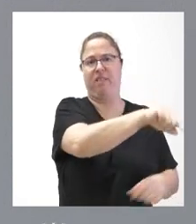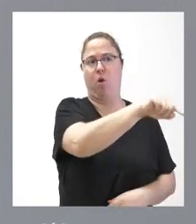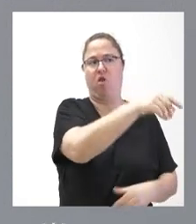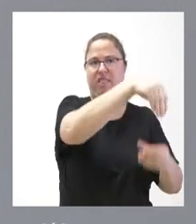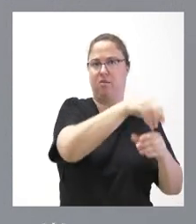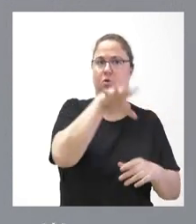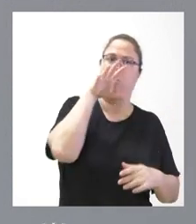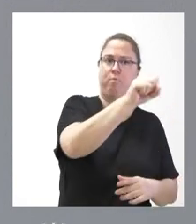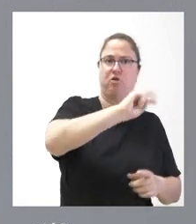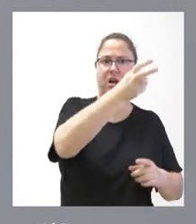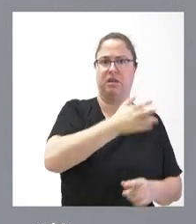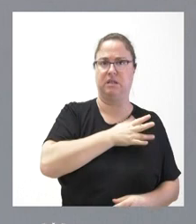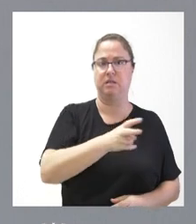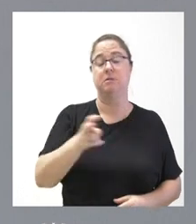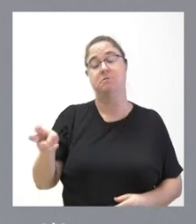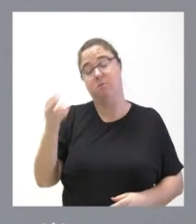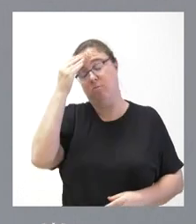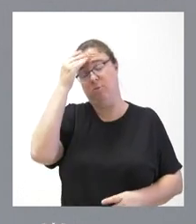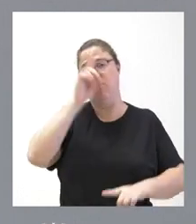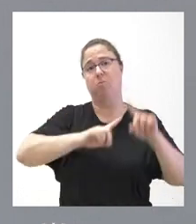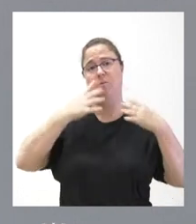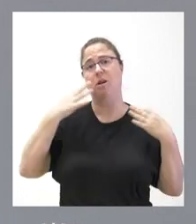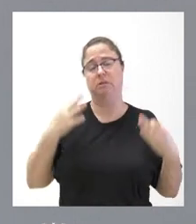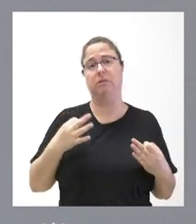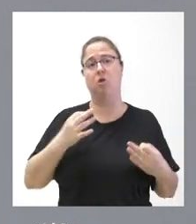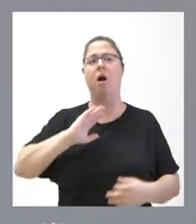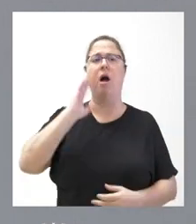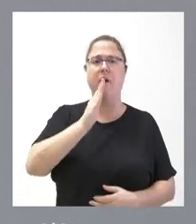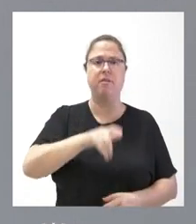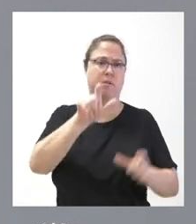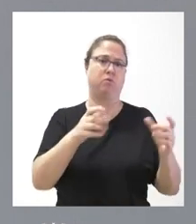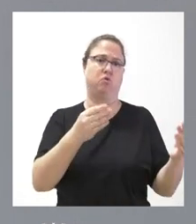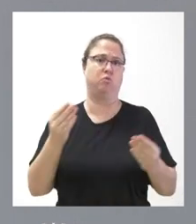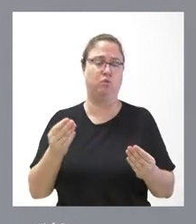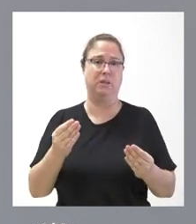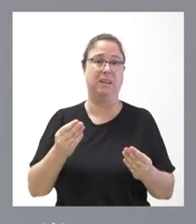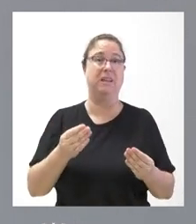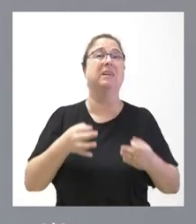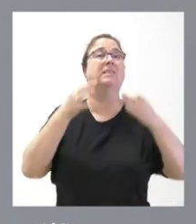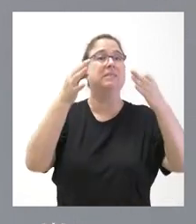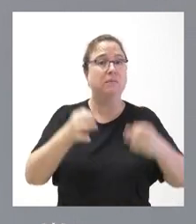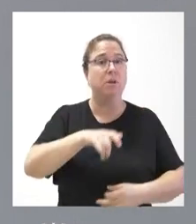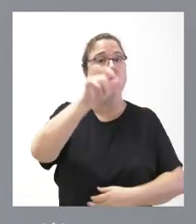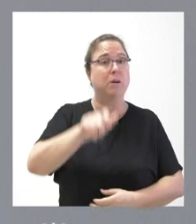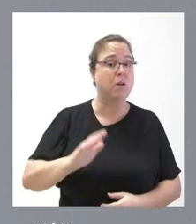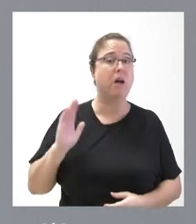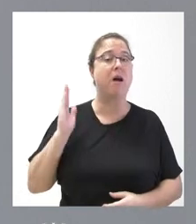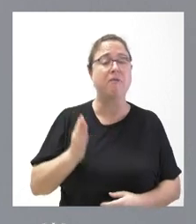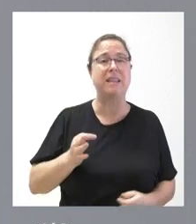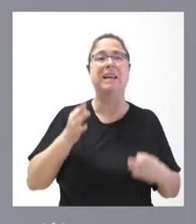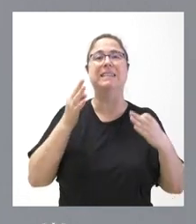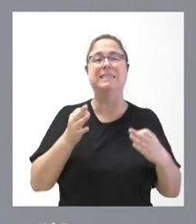trae consecuencias muy serias que perjudica a muchas personas. No siempre las personas perjudicadas son personas que tienen